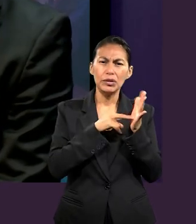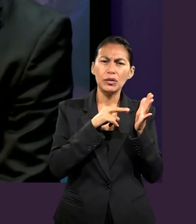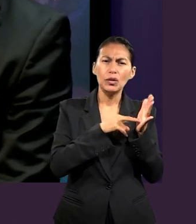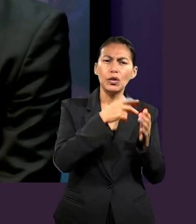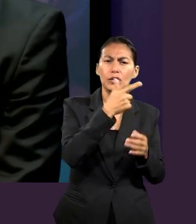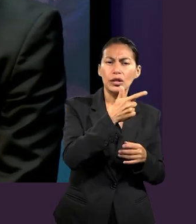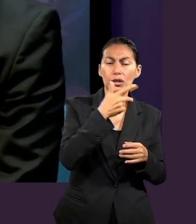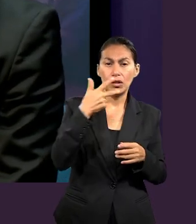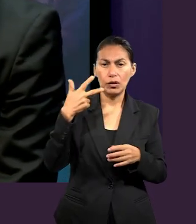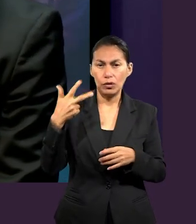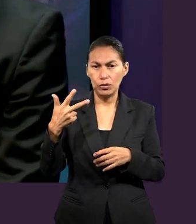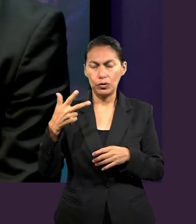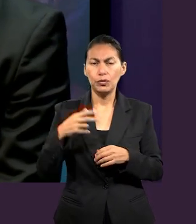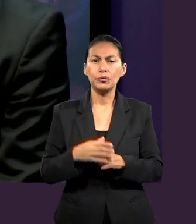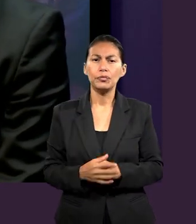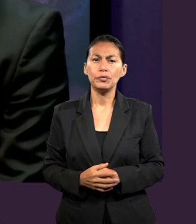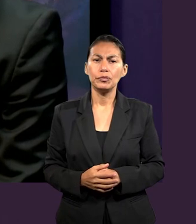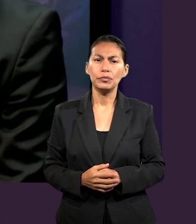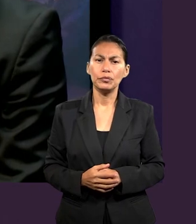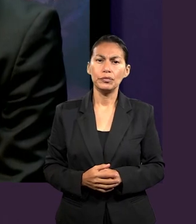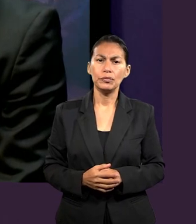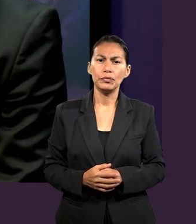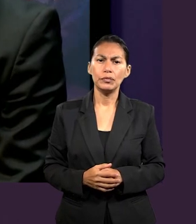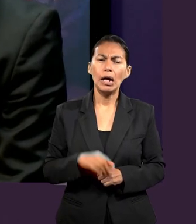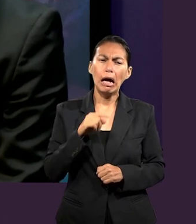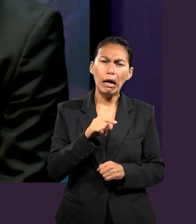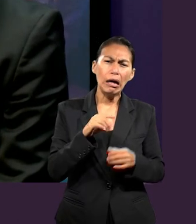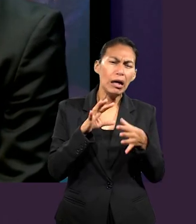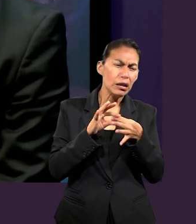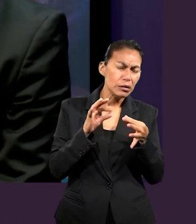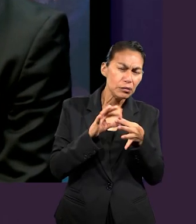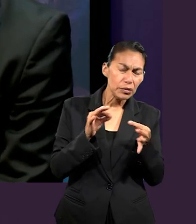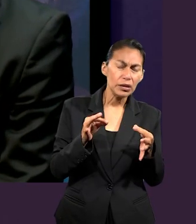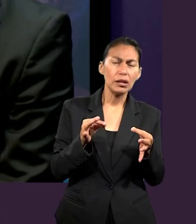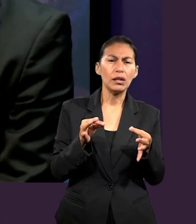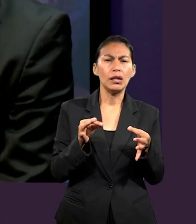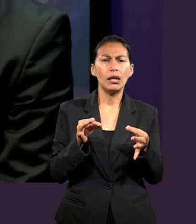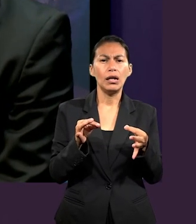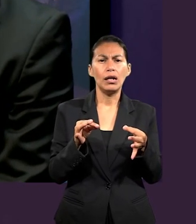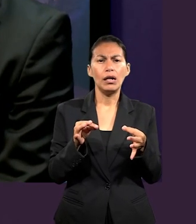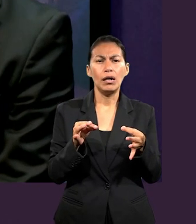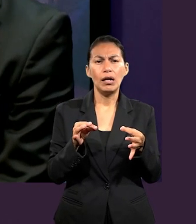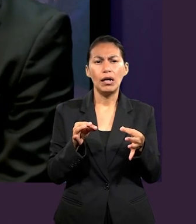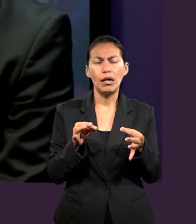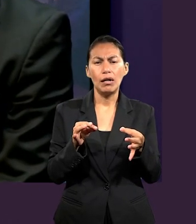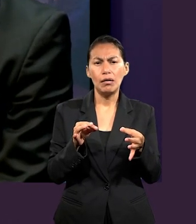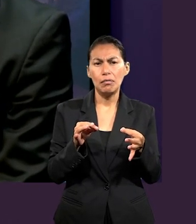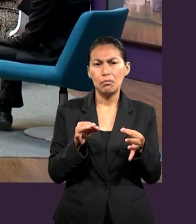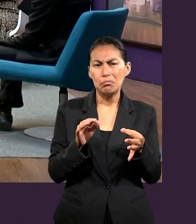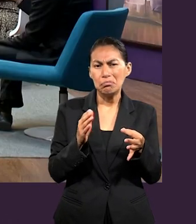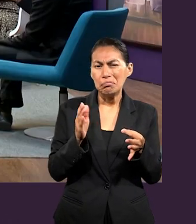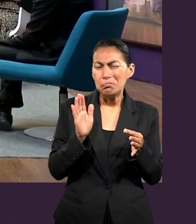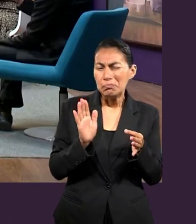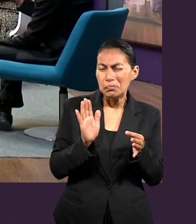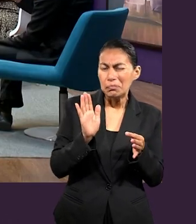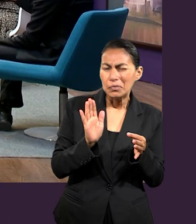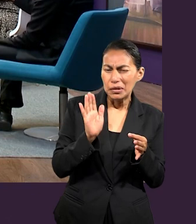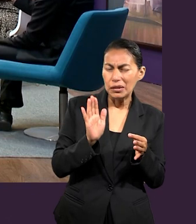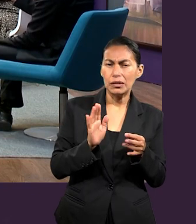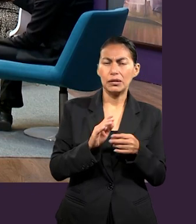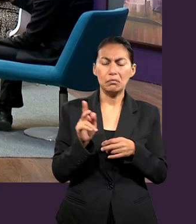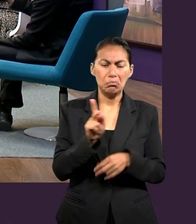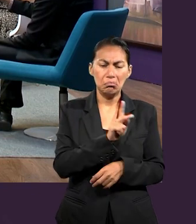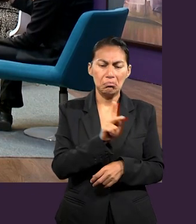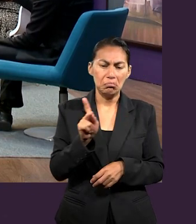7 y el versículo 8, pues son términos que pueden ser tomados de forma similar, pero tienen una